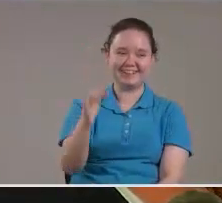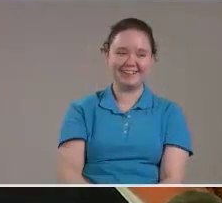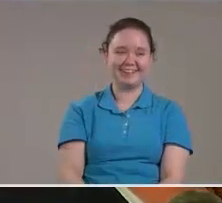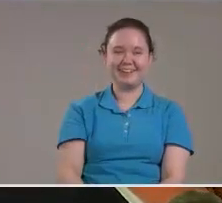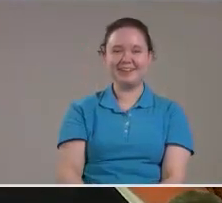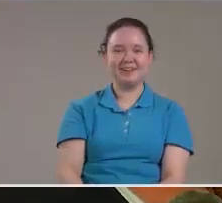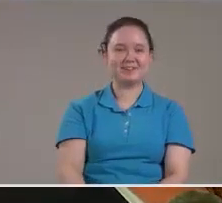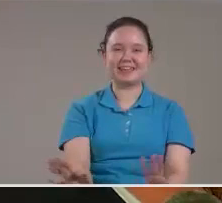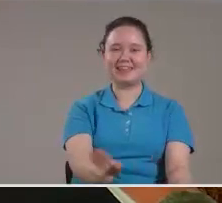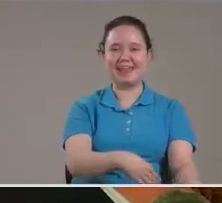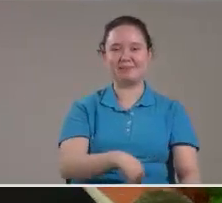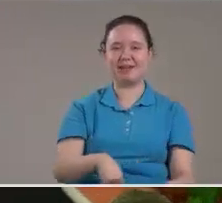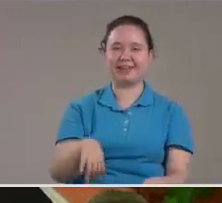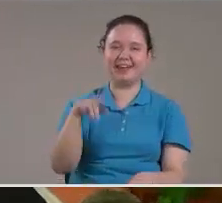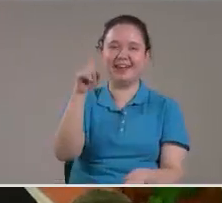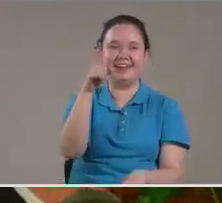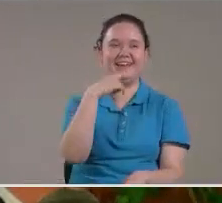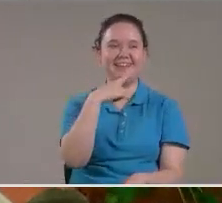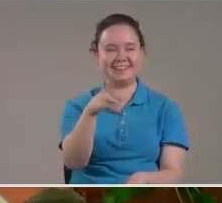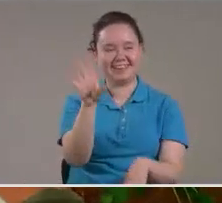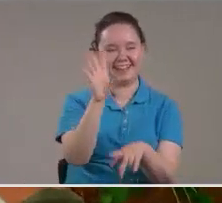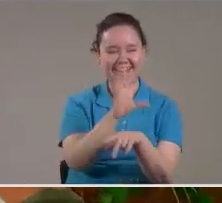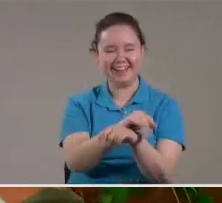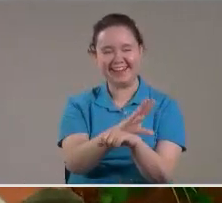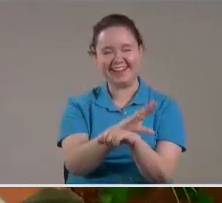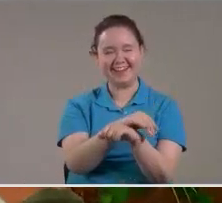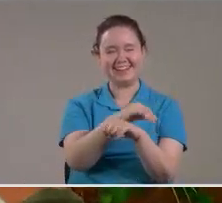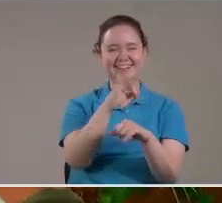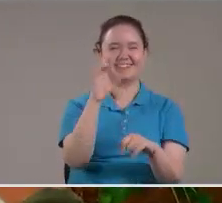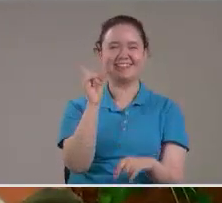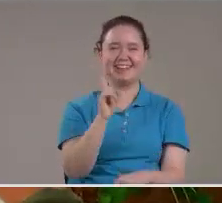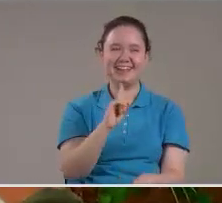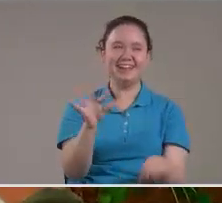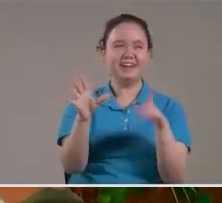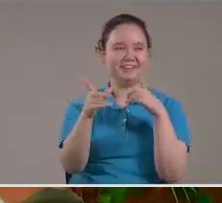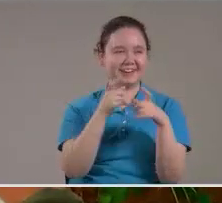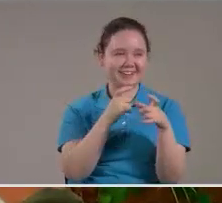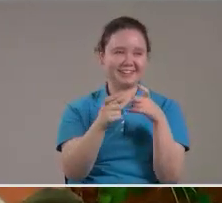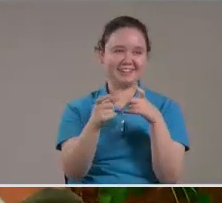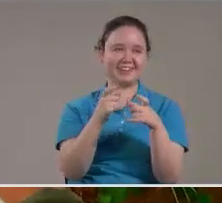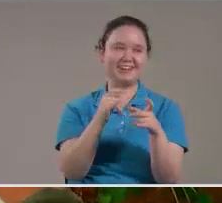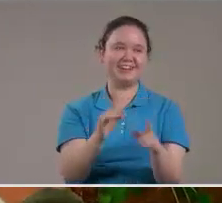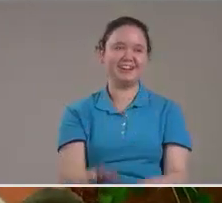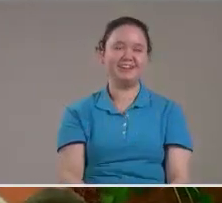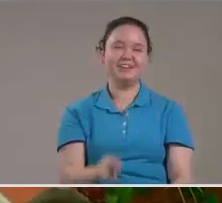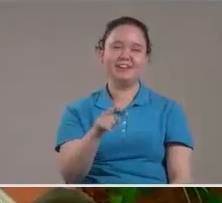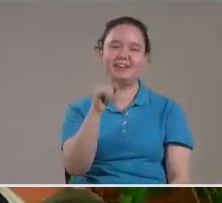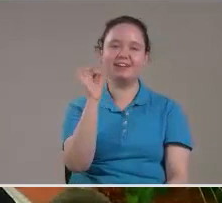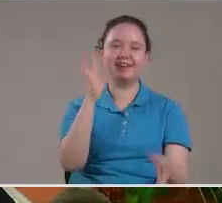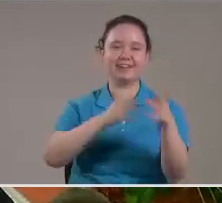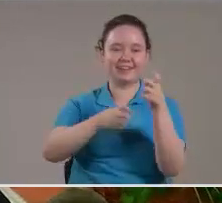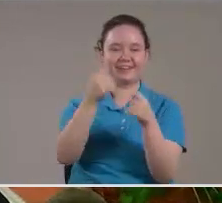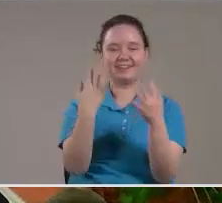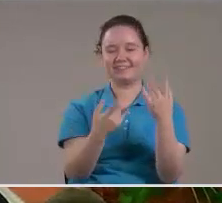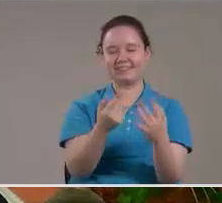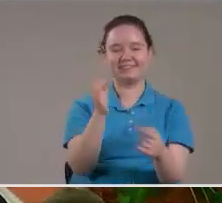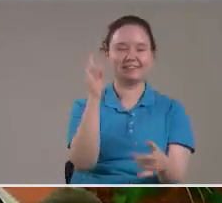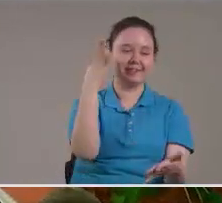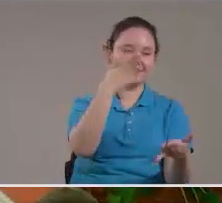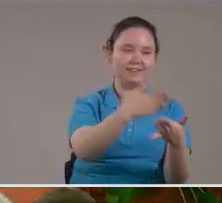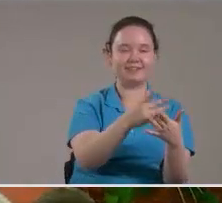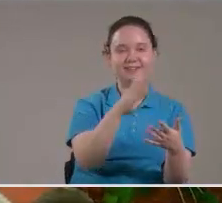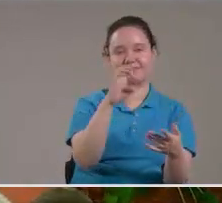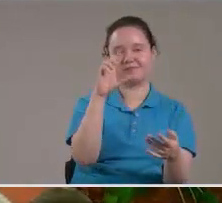O usted cree Que le pidió permiso A la torre de control Torre de control Torre de control Aquí carros de fuego Vengo por Elías Vengo por Elías